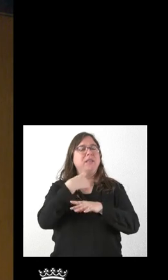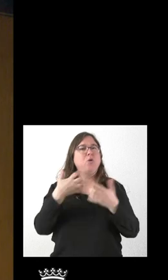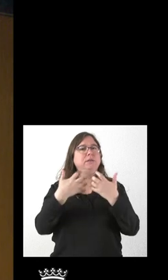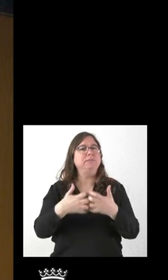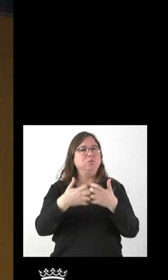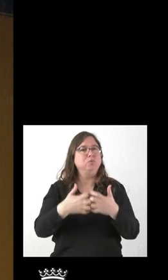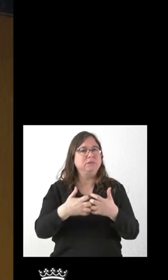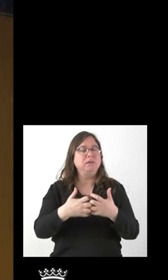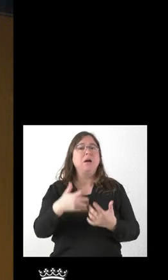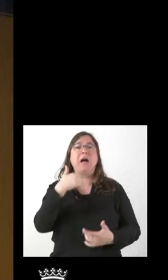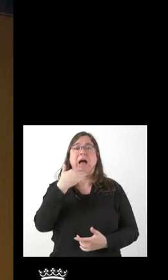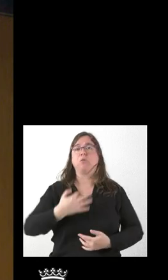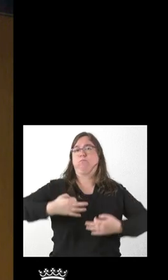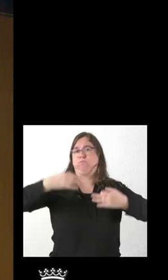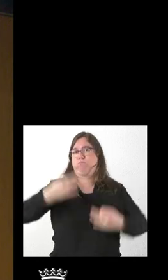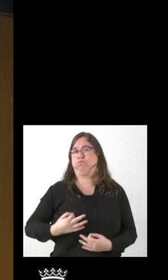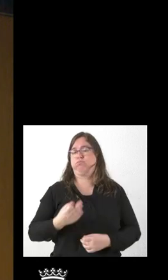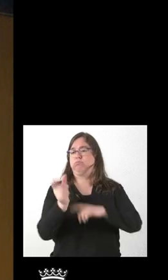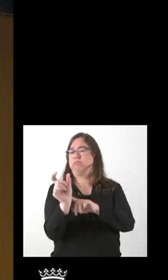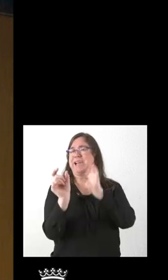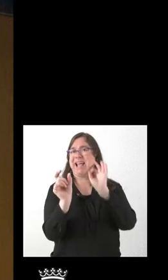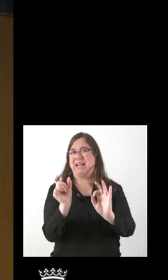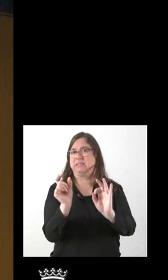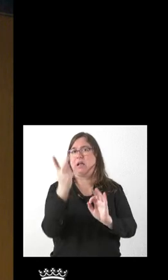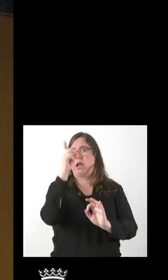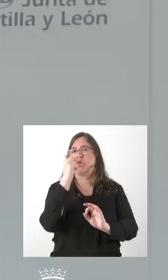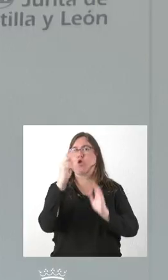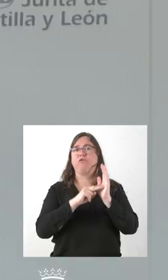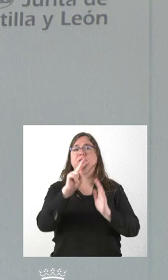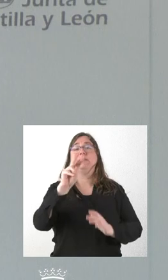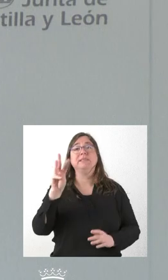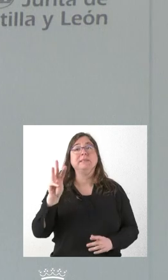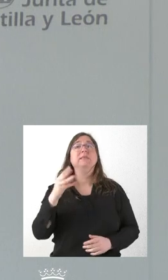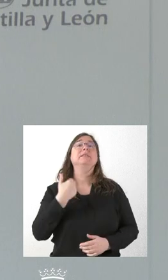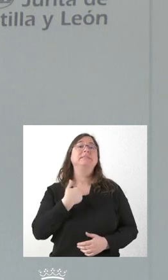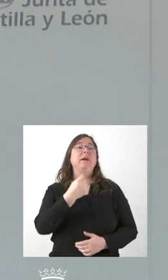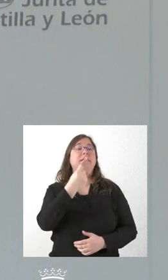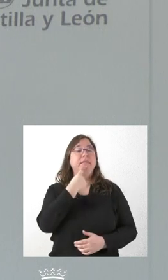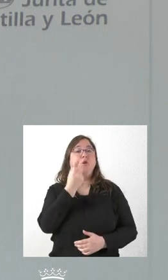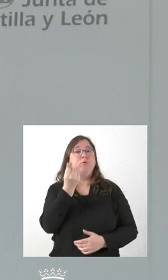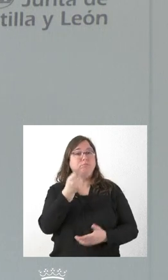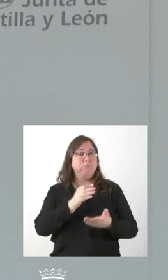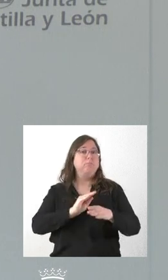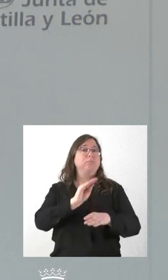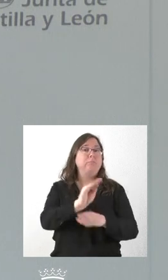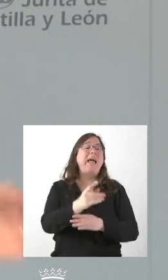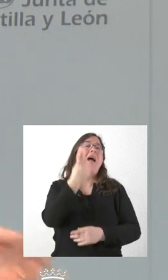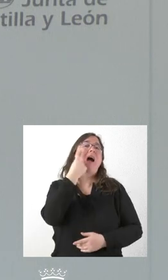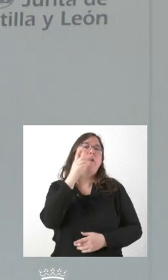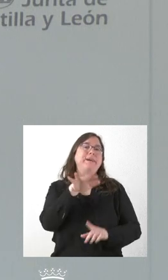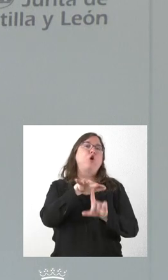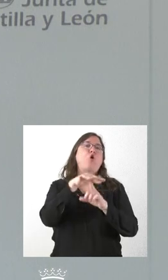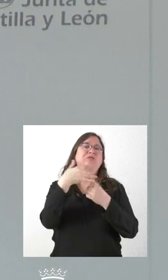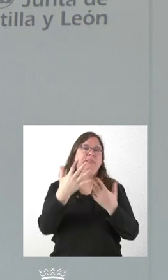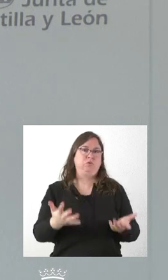si eso es algo inamovible y es la cuantía que va a haber para este 2023. También les dije que la aportación económica que se iba a realizar había que verlo dentro de un contexto